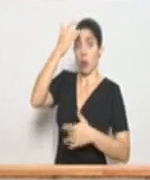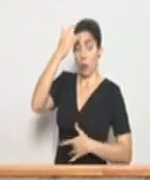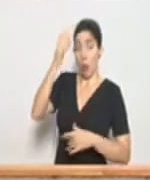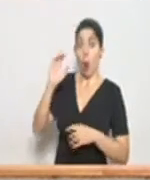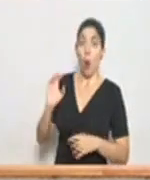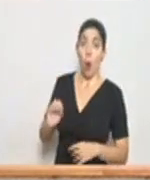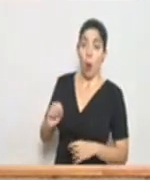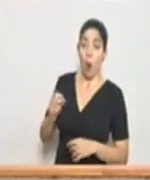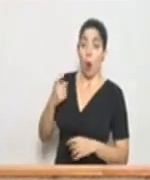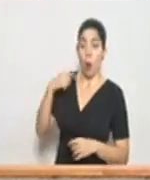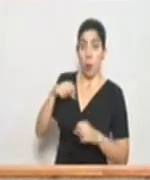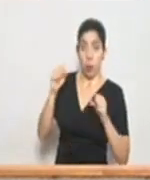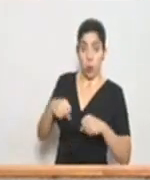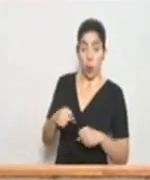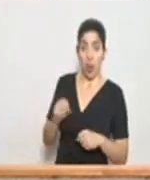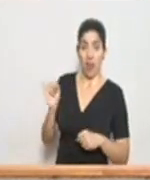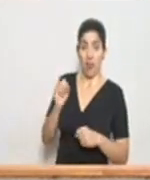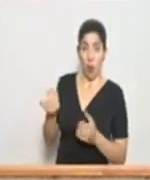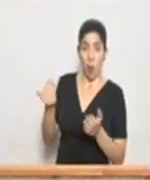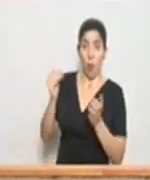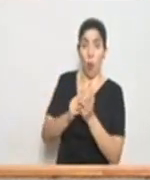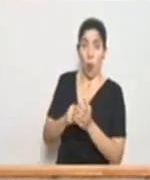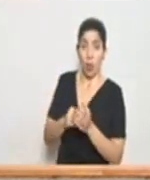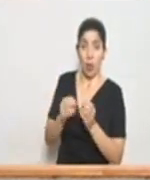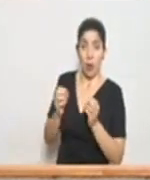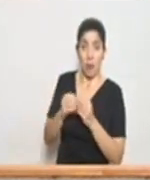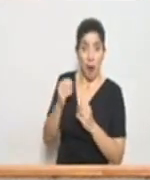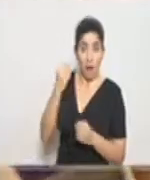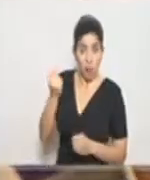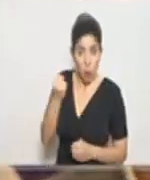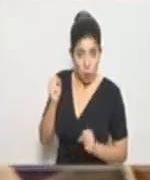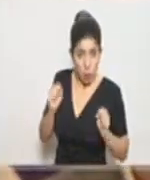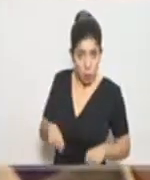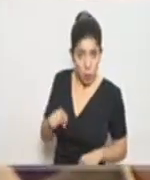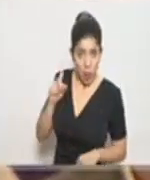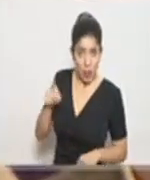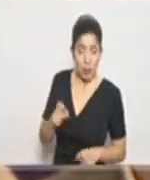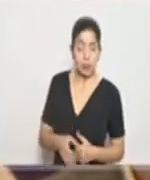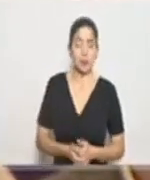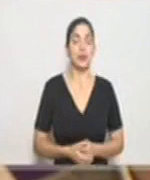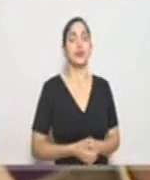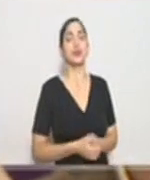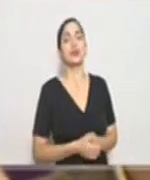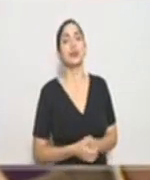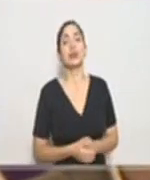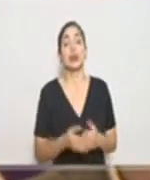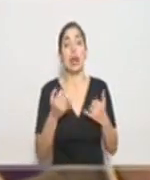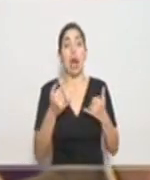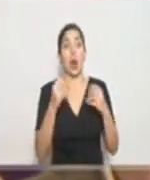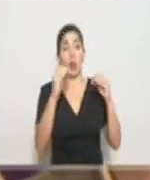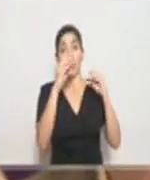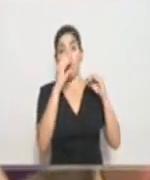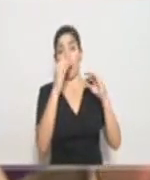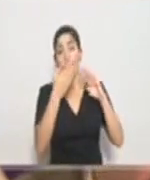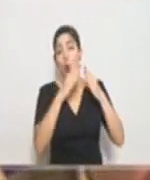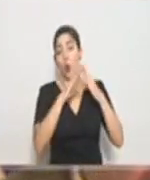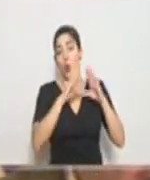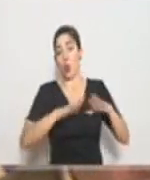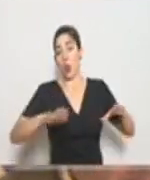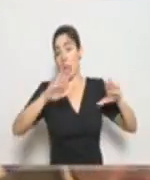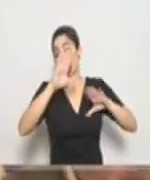volverse a infectar del virus con muchísima más agresividad lo que se maneja a nivel de la comunidad